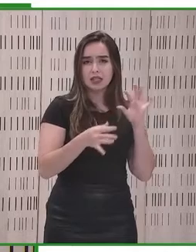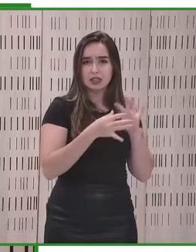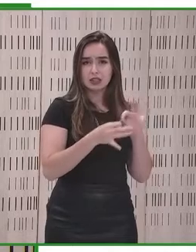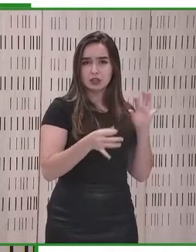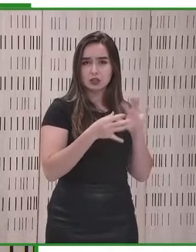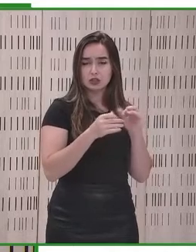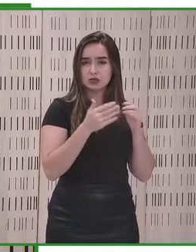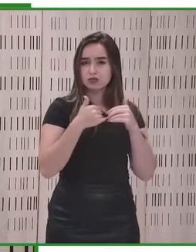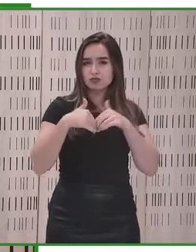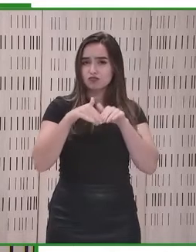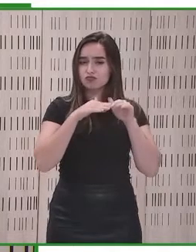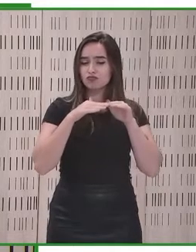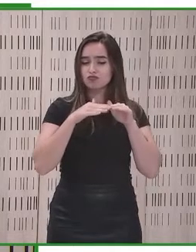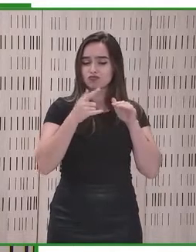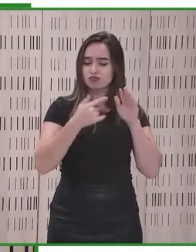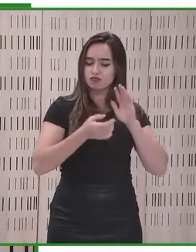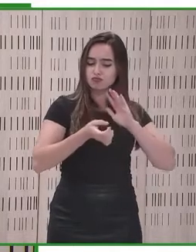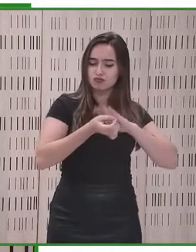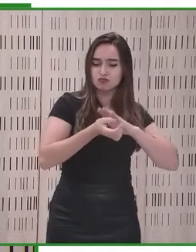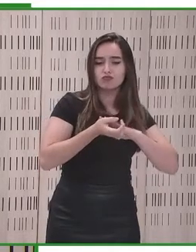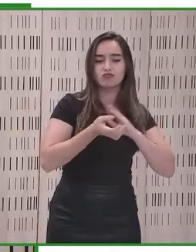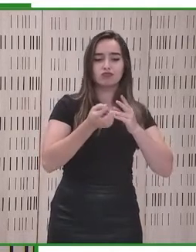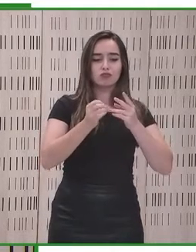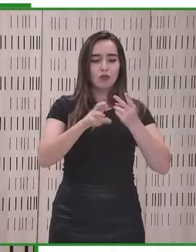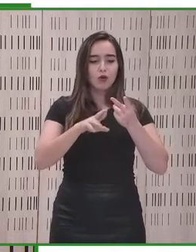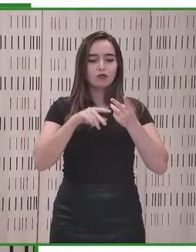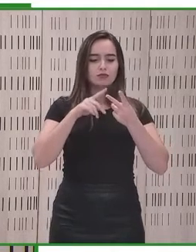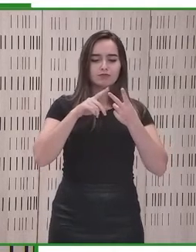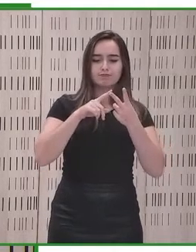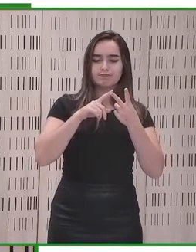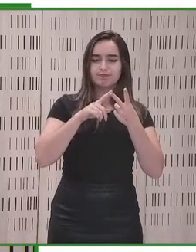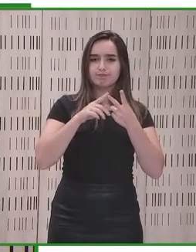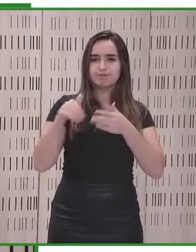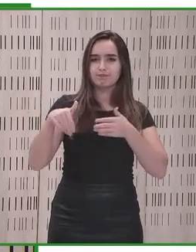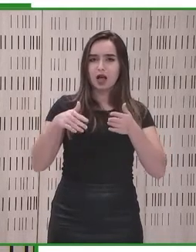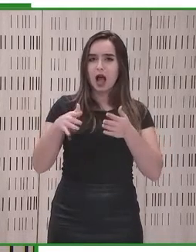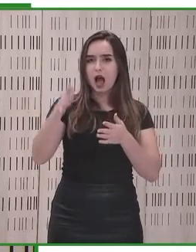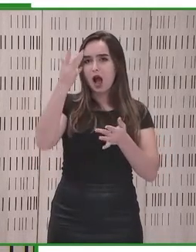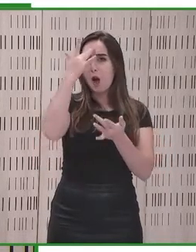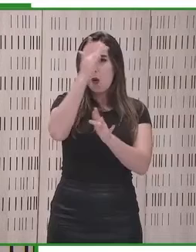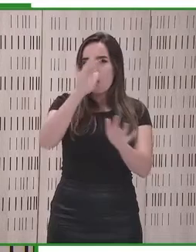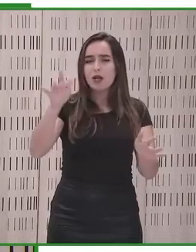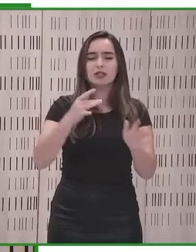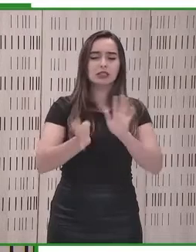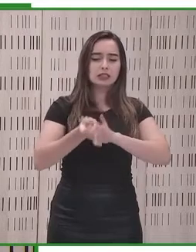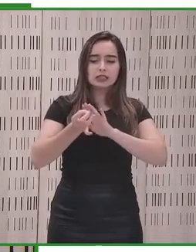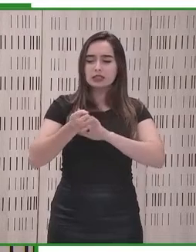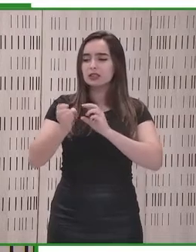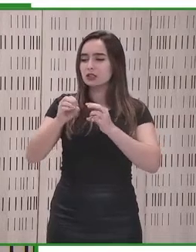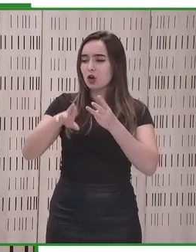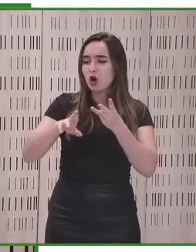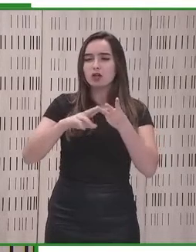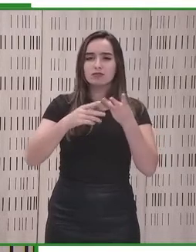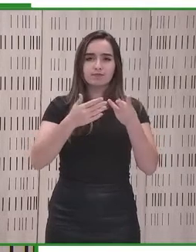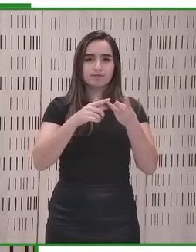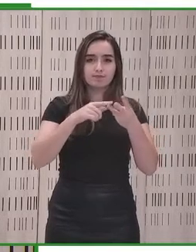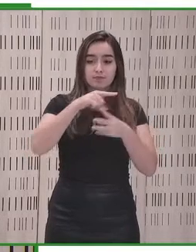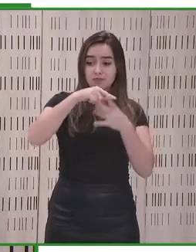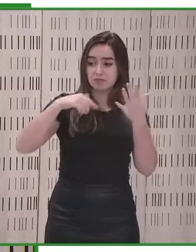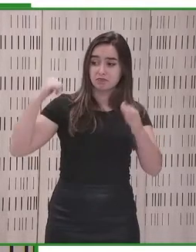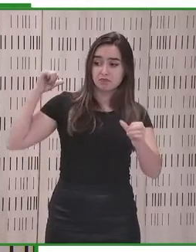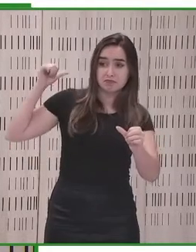al interactuar con tantos actores implicados, creando estándares y sensibilizando a las personas